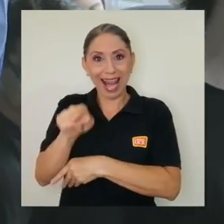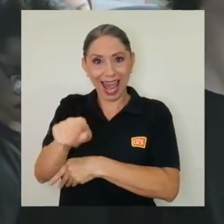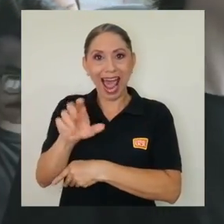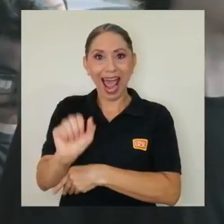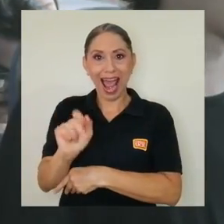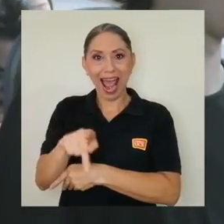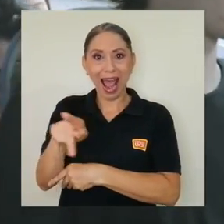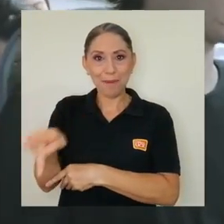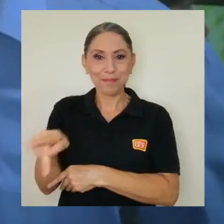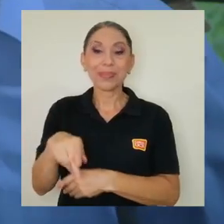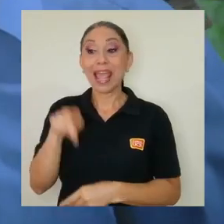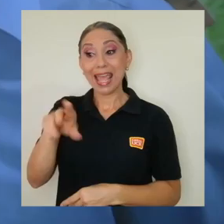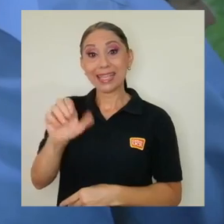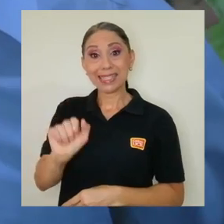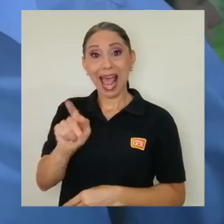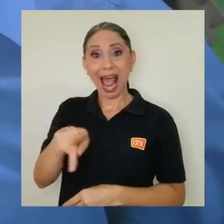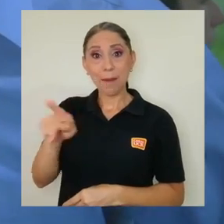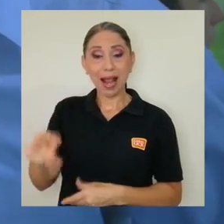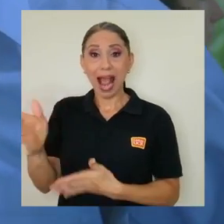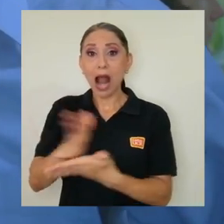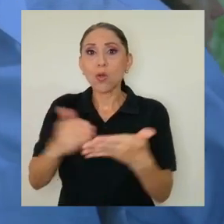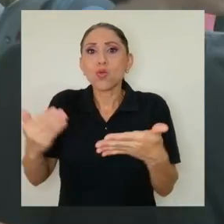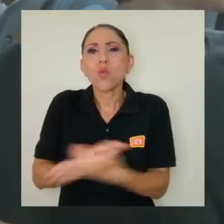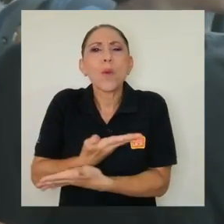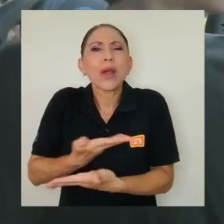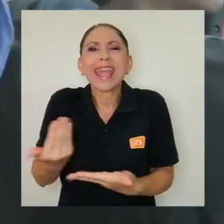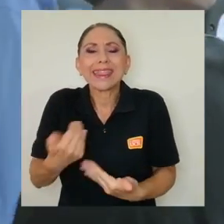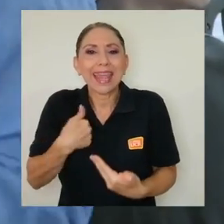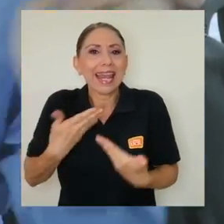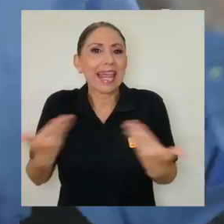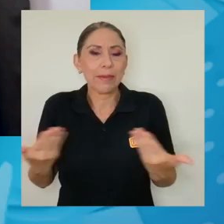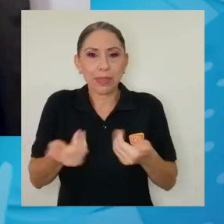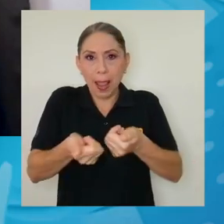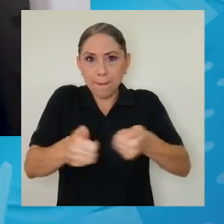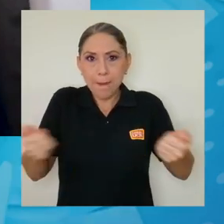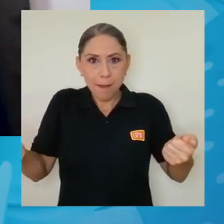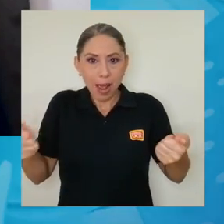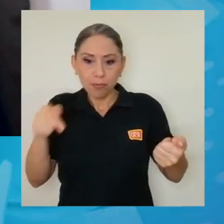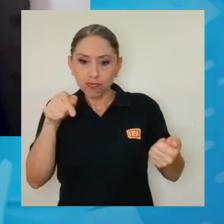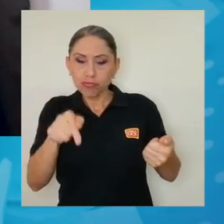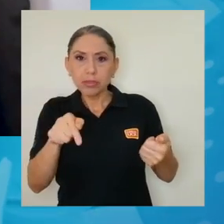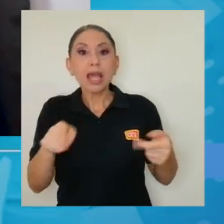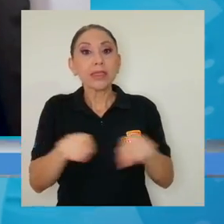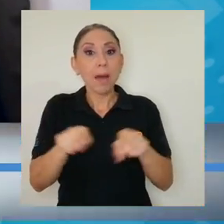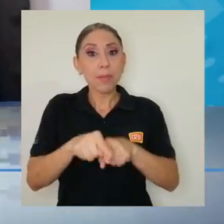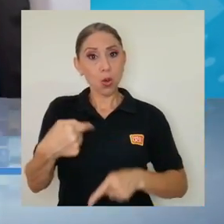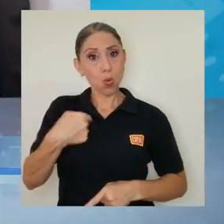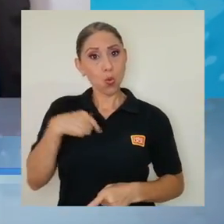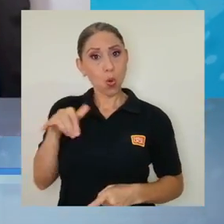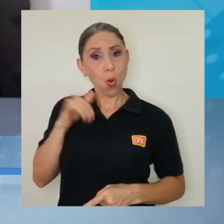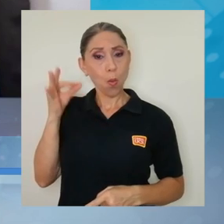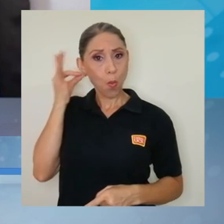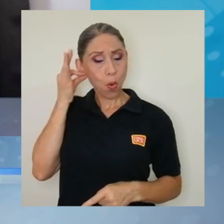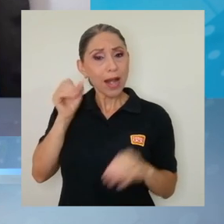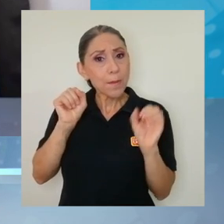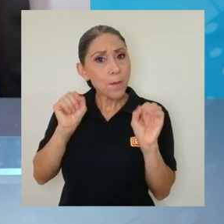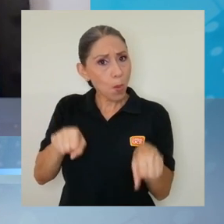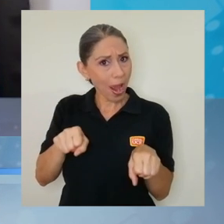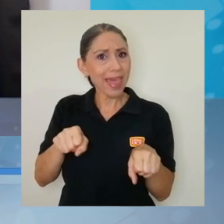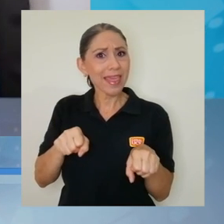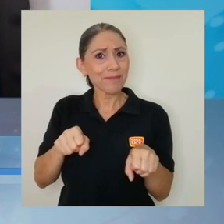que vendría presentando la aplicación es el mapa interactivo, también que uno como mujer puede escribir